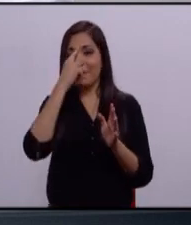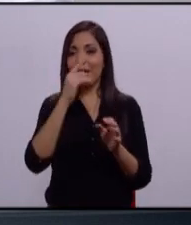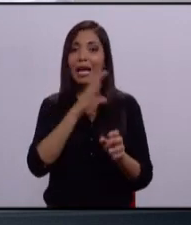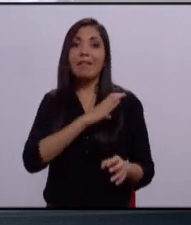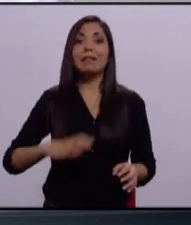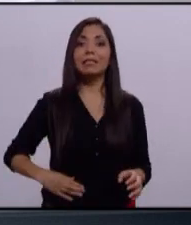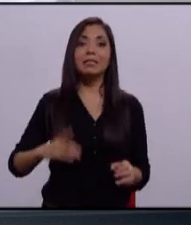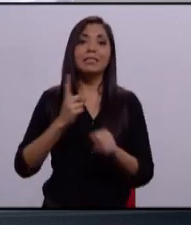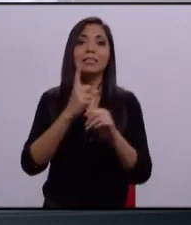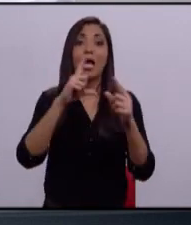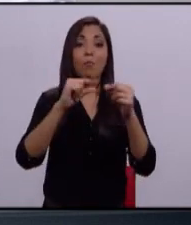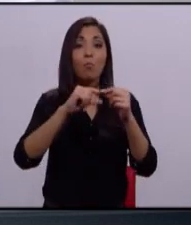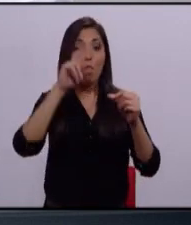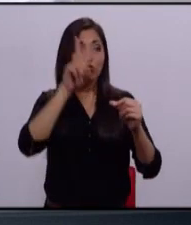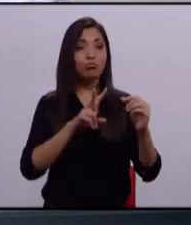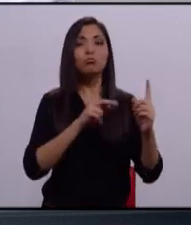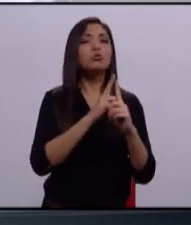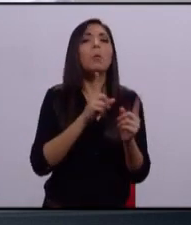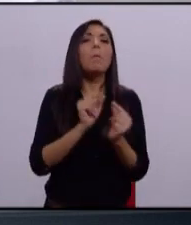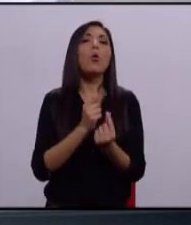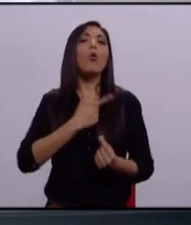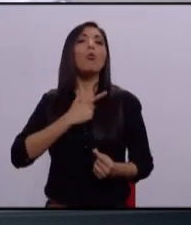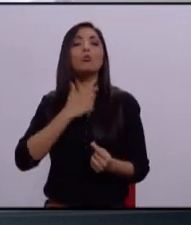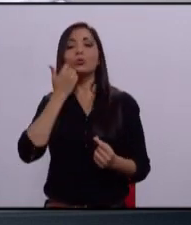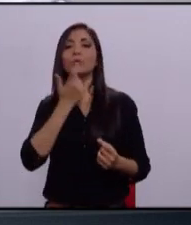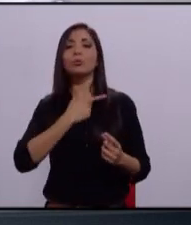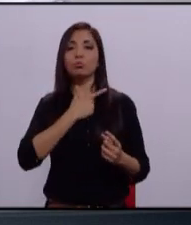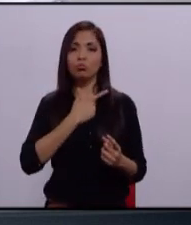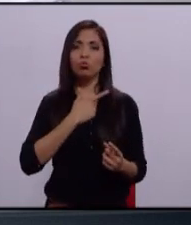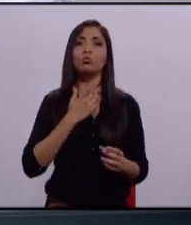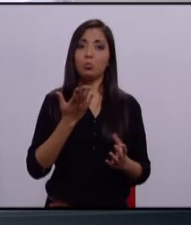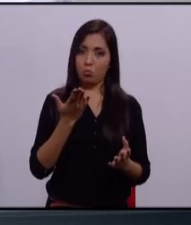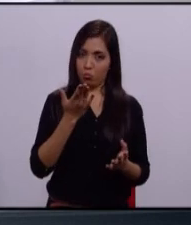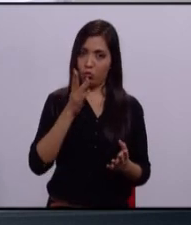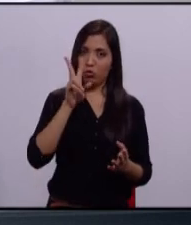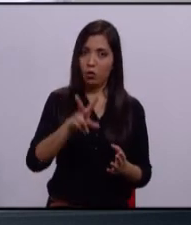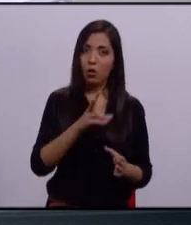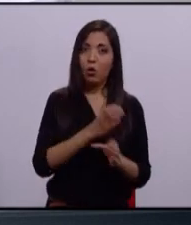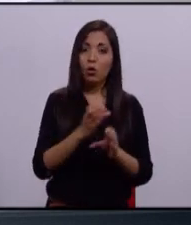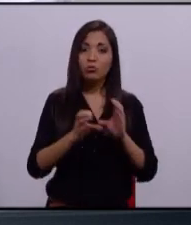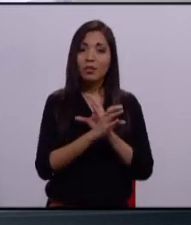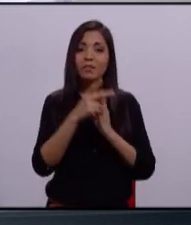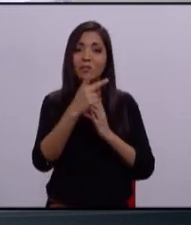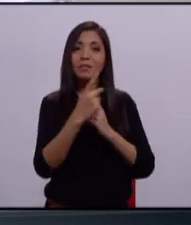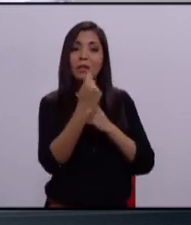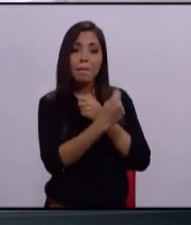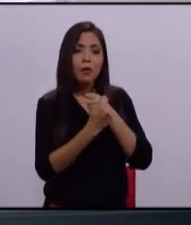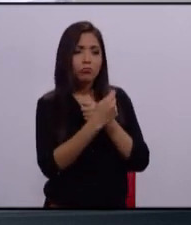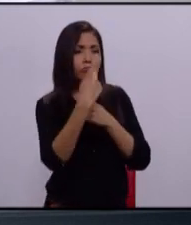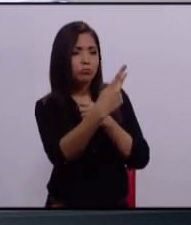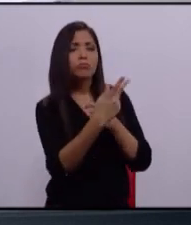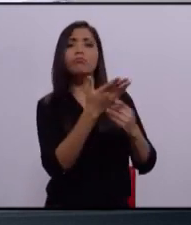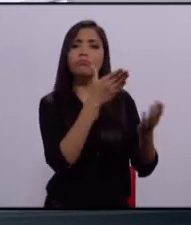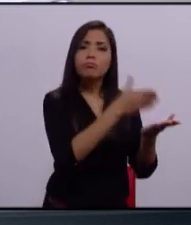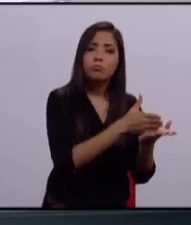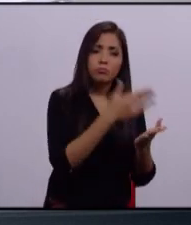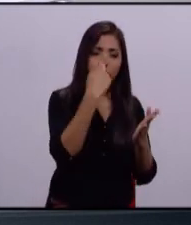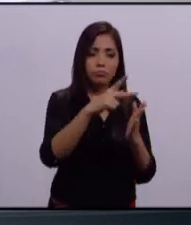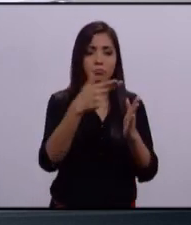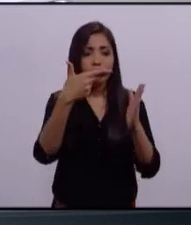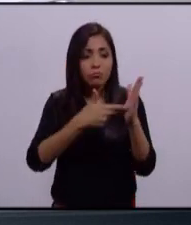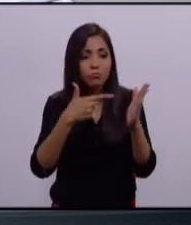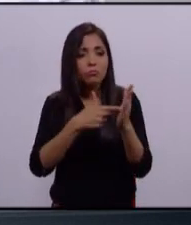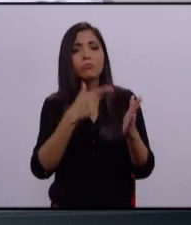con los zapopanos. Por cierto, las cosas por su nombre. El abarrotero se le llama abarrotero. Al del taller